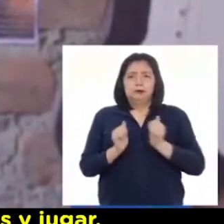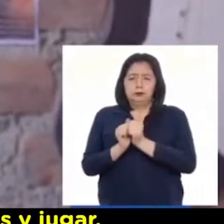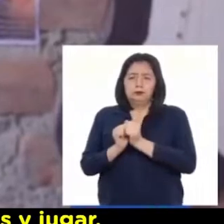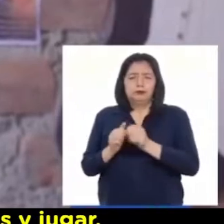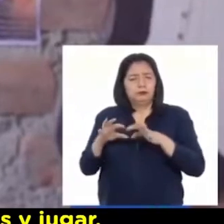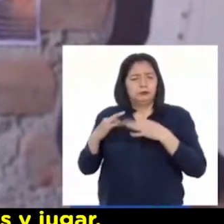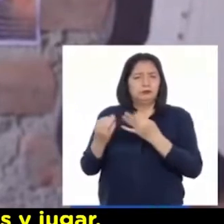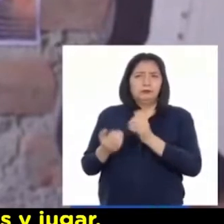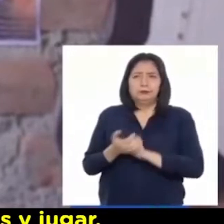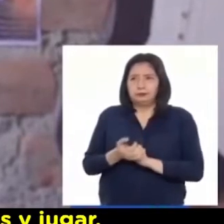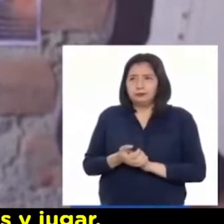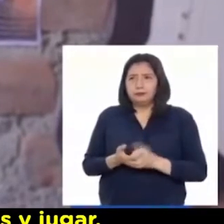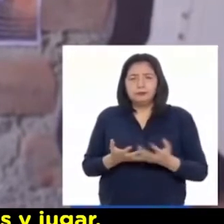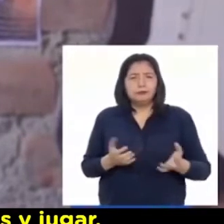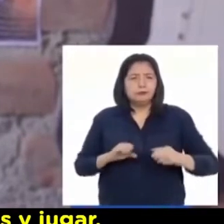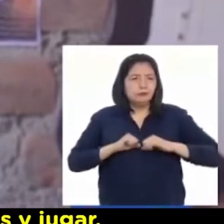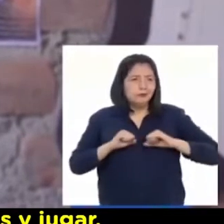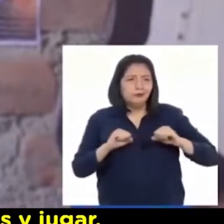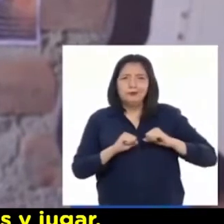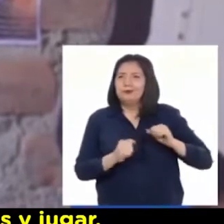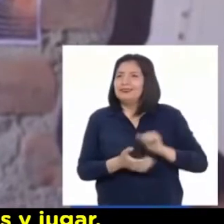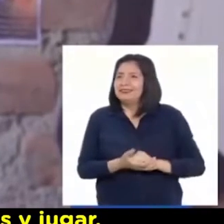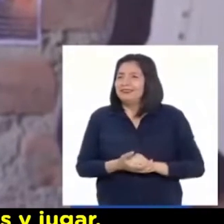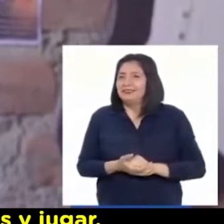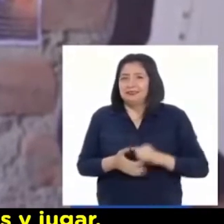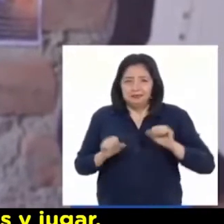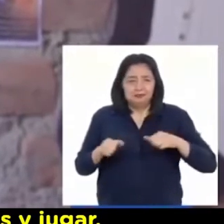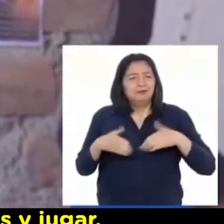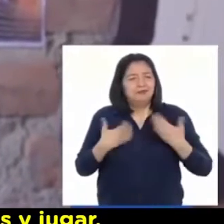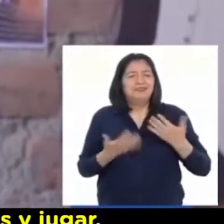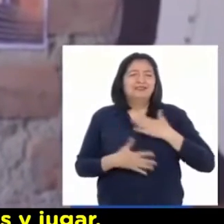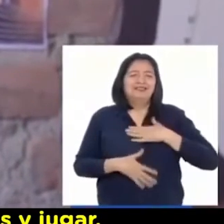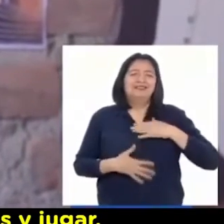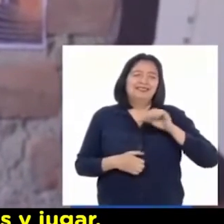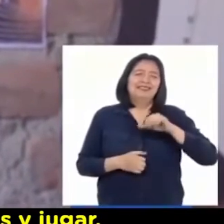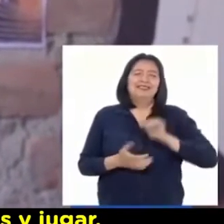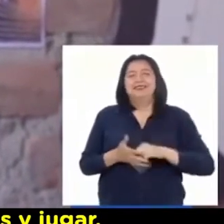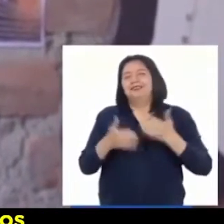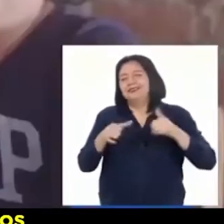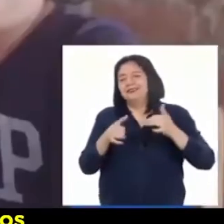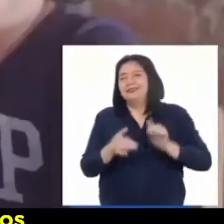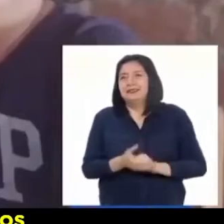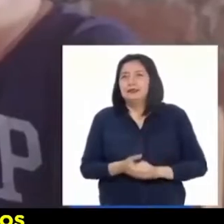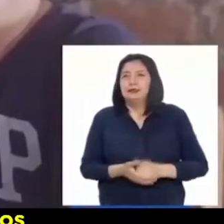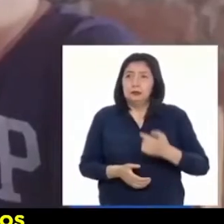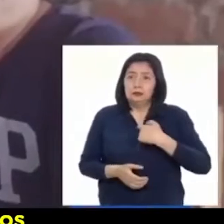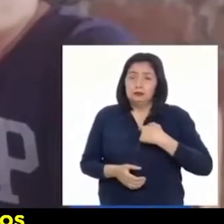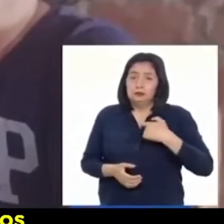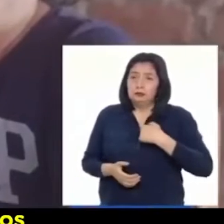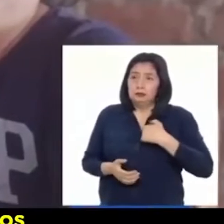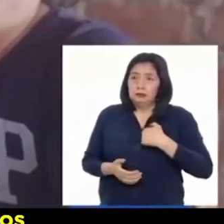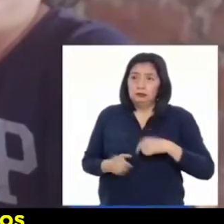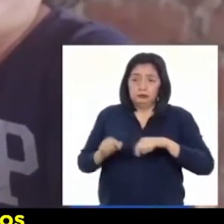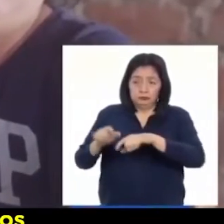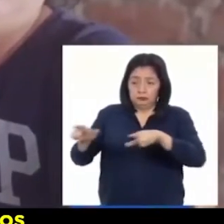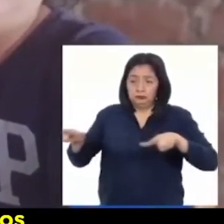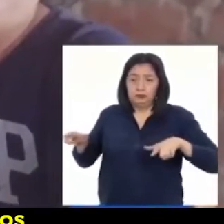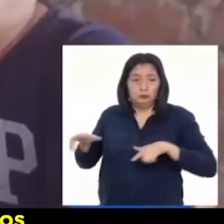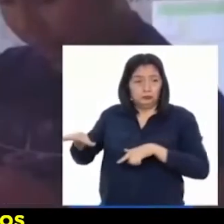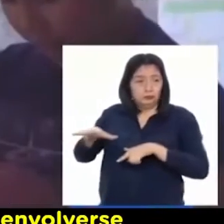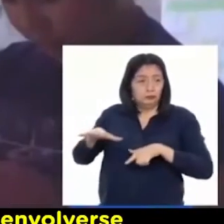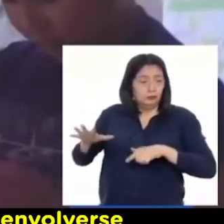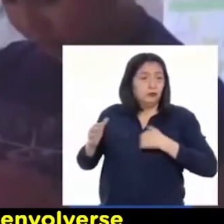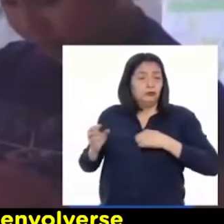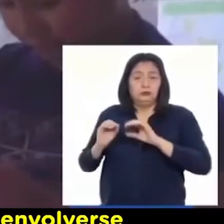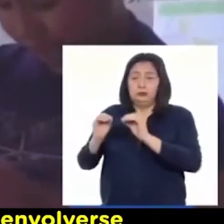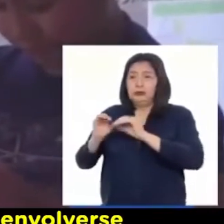familiares, con la educación física, podemos divertirnos, jugar. Yo he adaptado mi espacio para mi hijo,